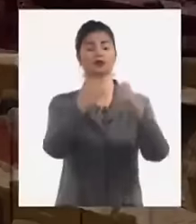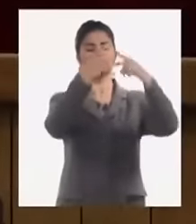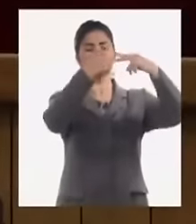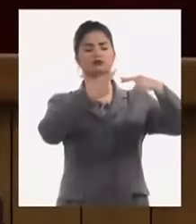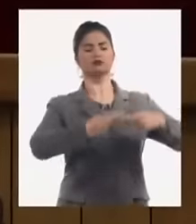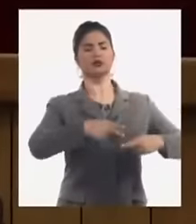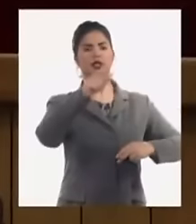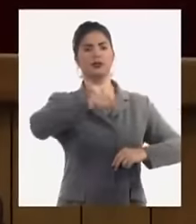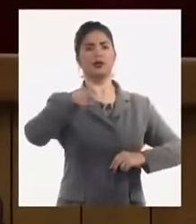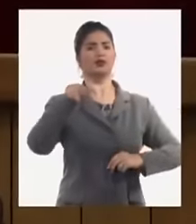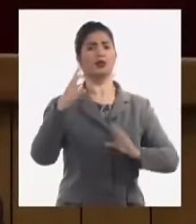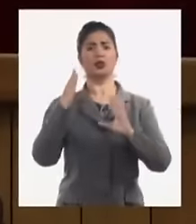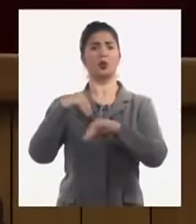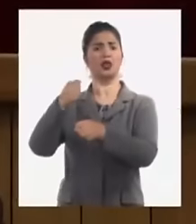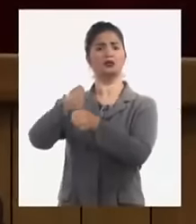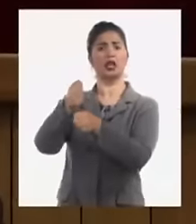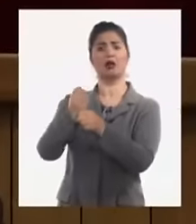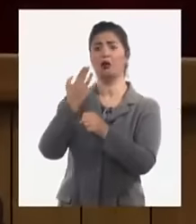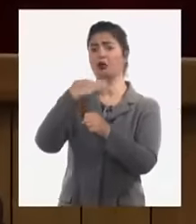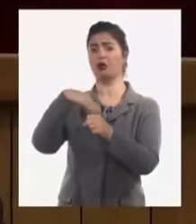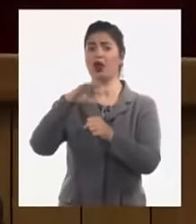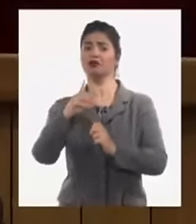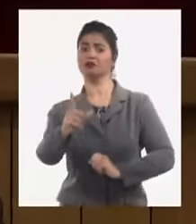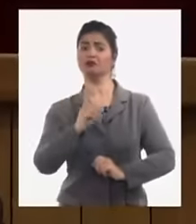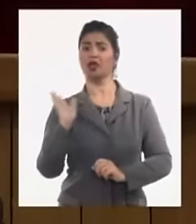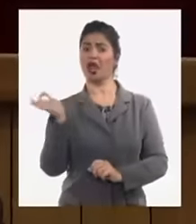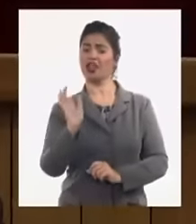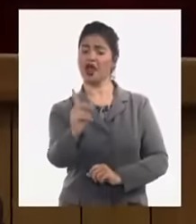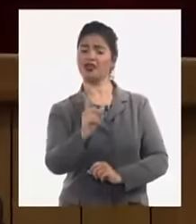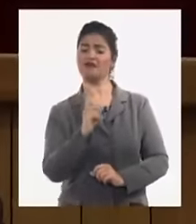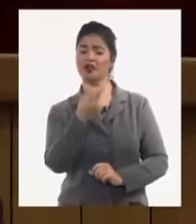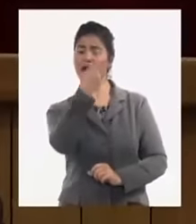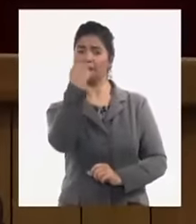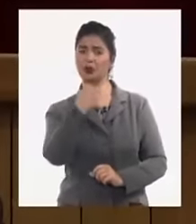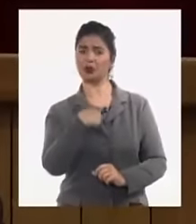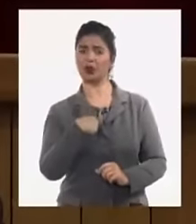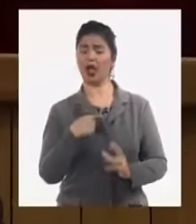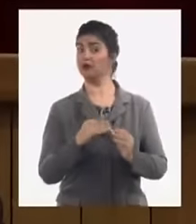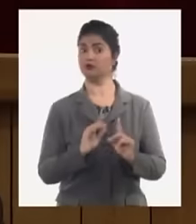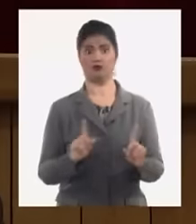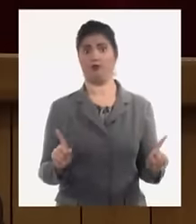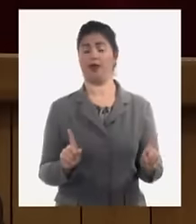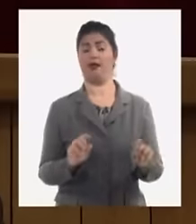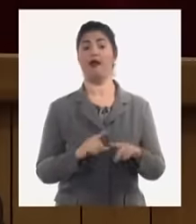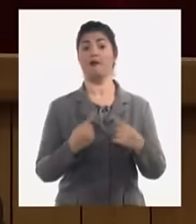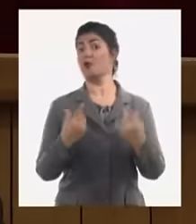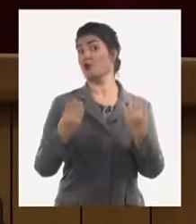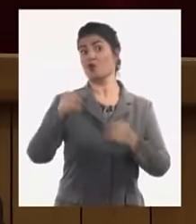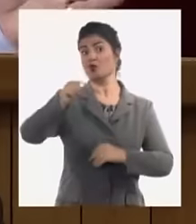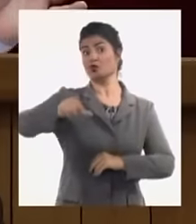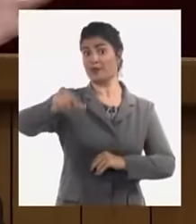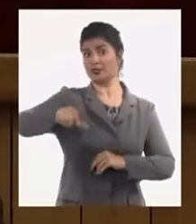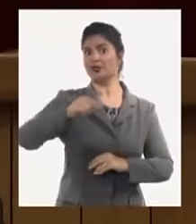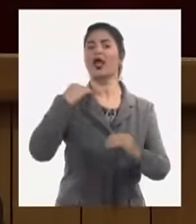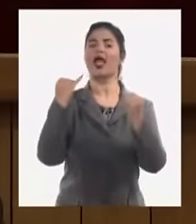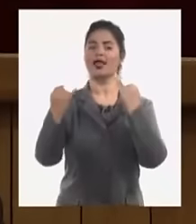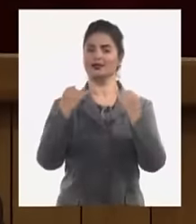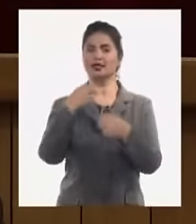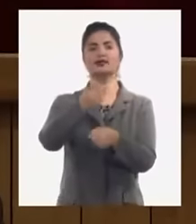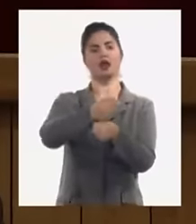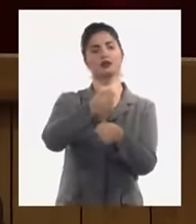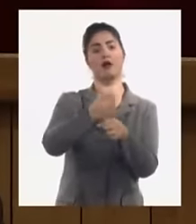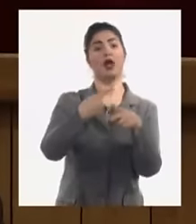informal empezando por el propio incremento de los diferentes formas de gestión estatal se crea una